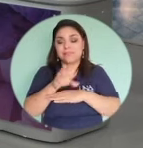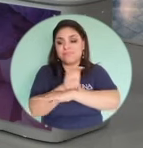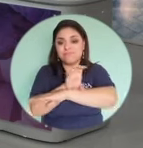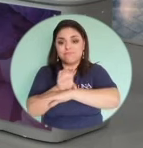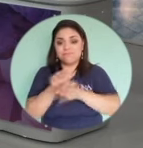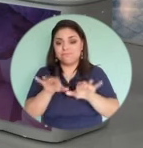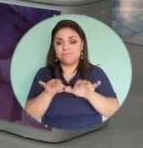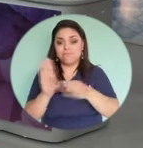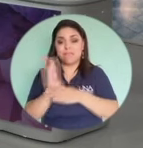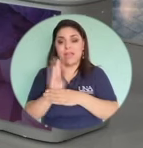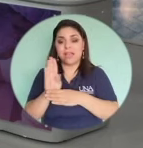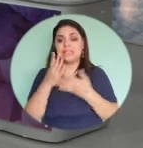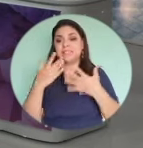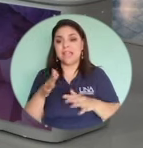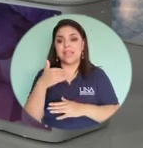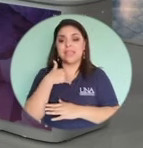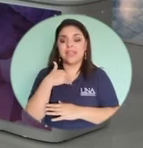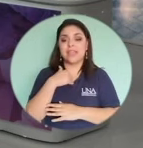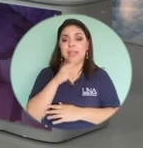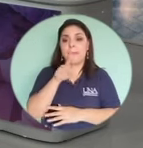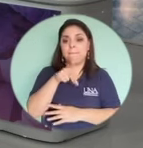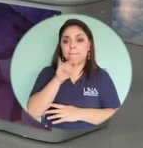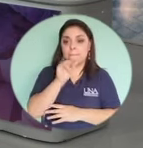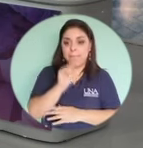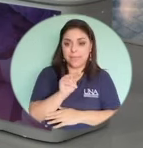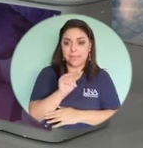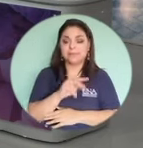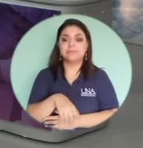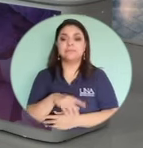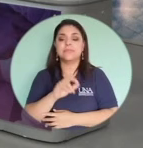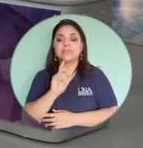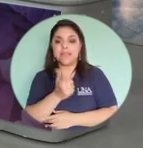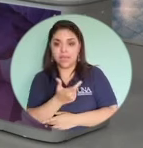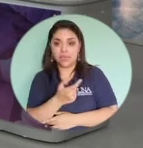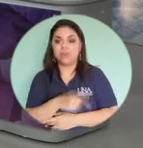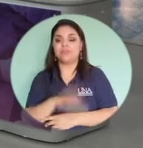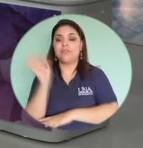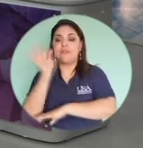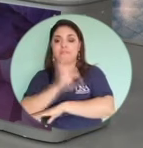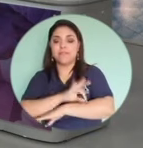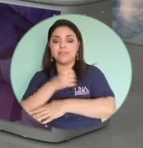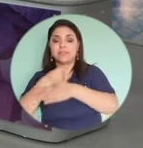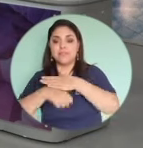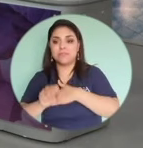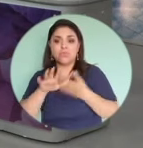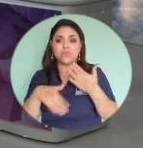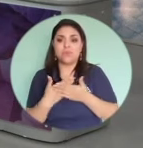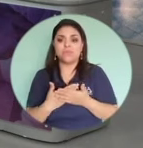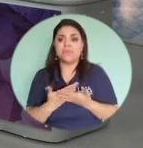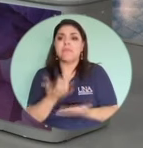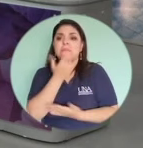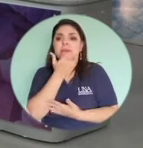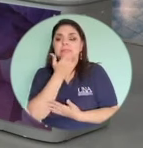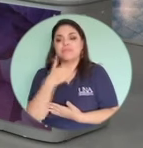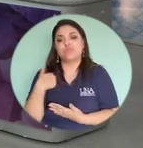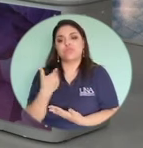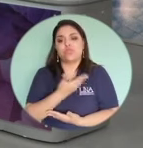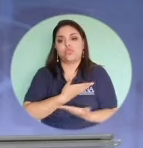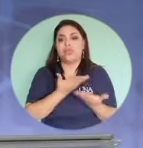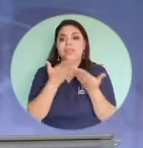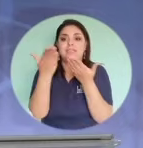también porque ya tienen el pin tienen la cédula tienen la fecha de la fecha de nacimiento entonces ¿qué pasa? nuevamente les estamos